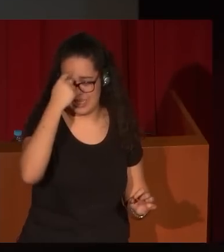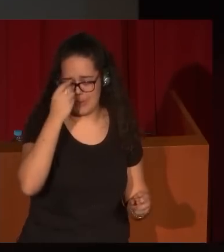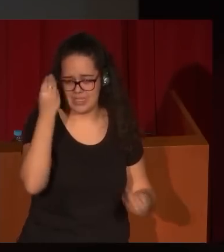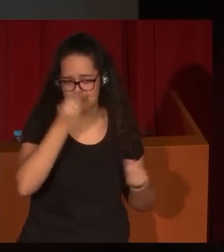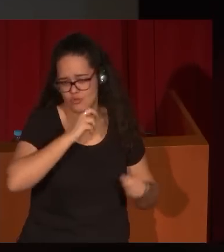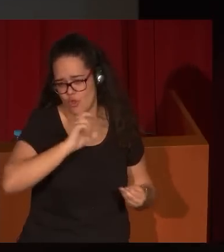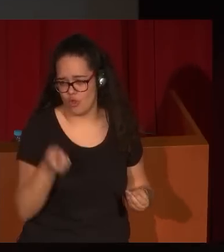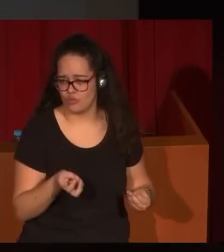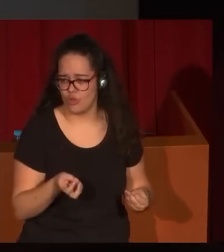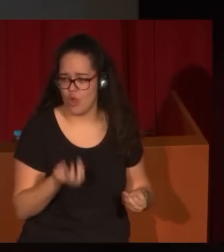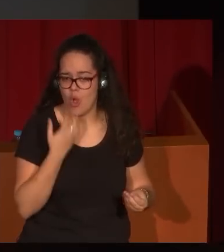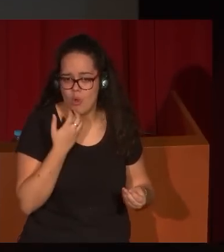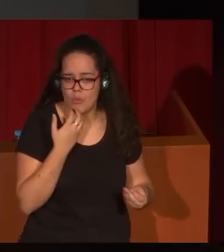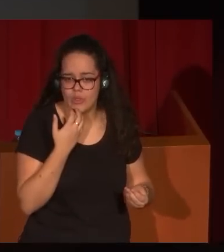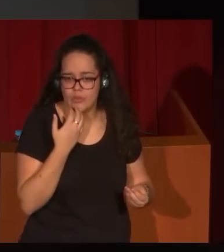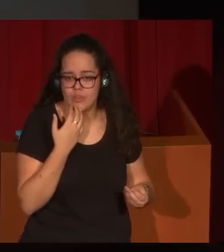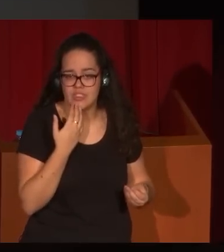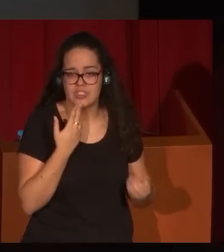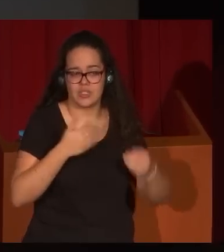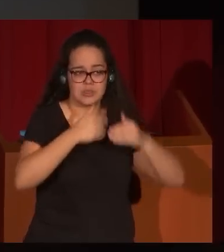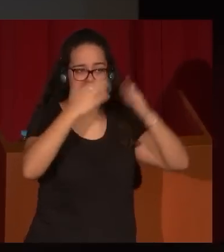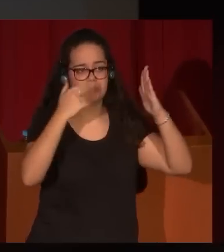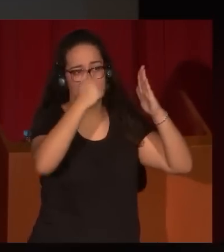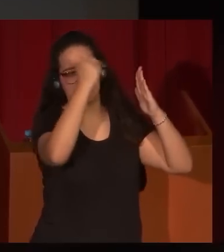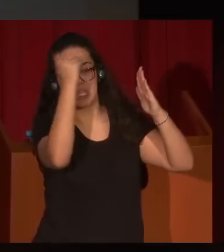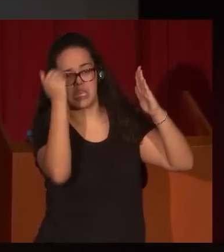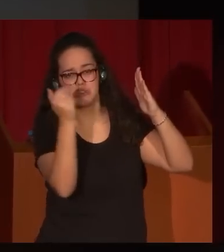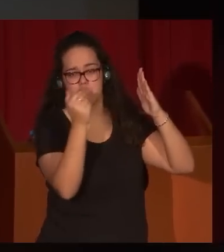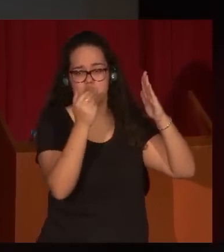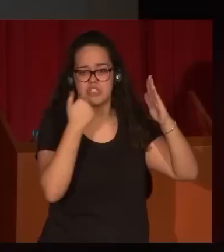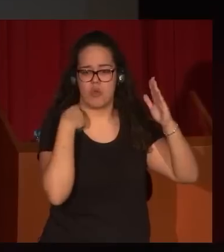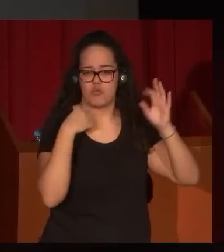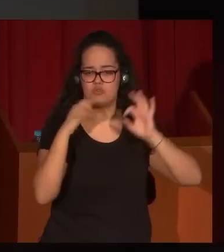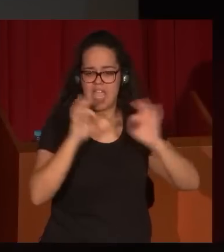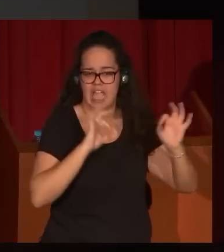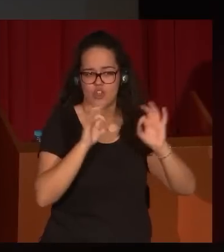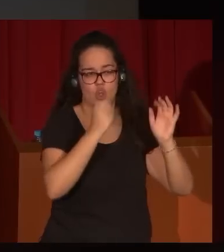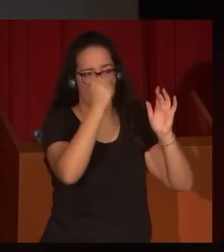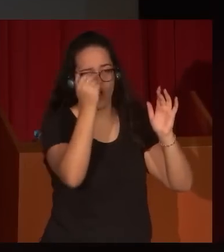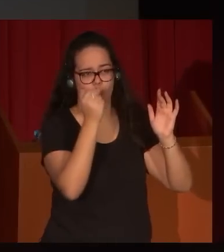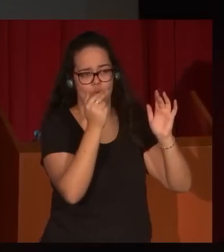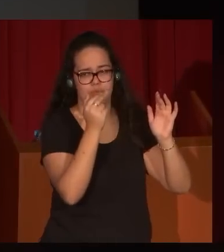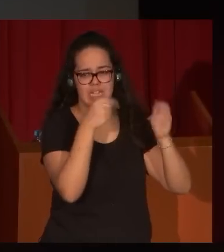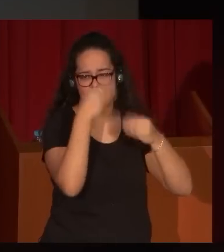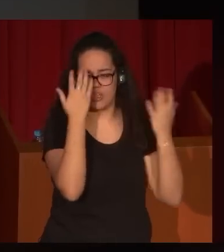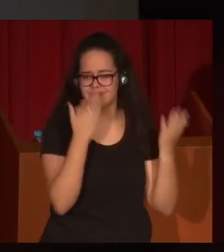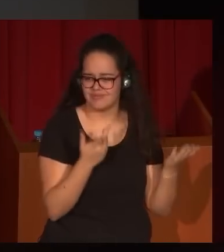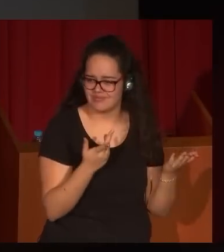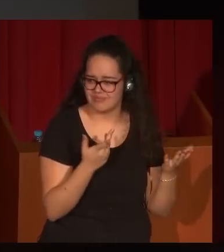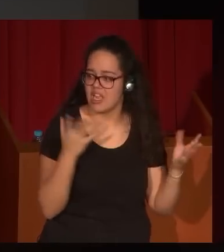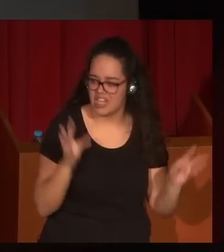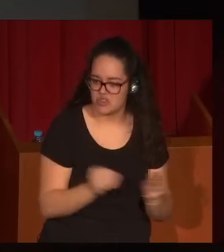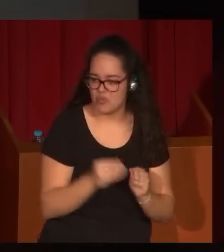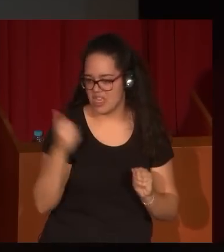se consideraba, o como pintor de techos alegóricos de un teatro. Pues esa es la idea, ese es el resumen